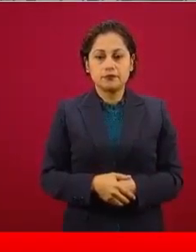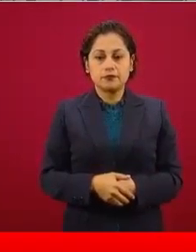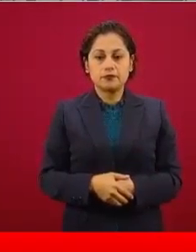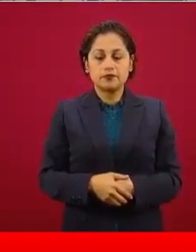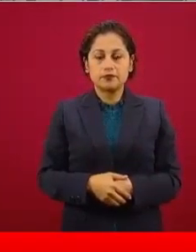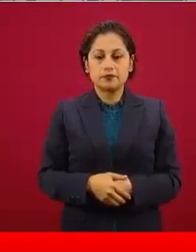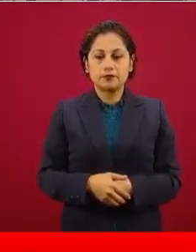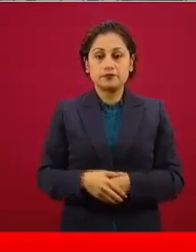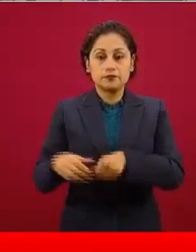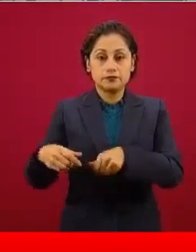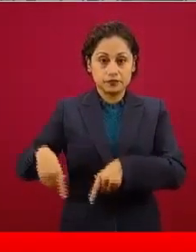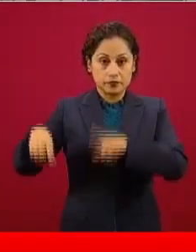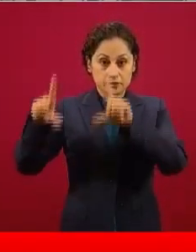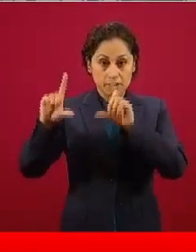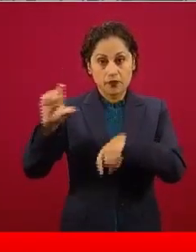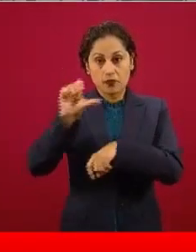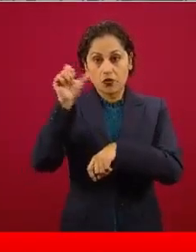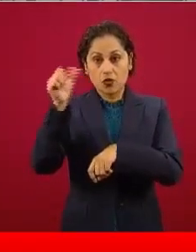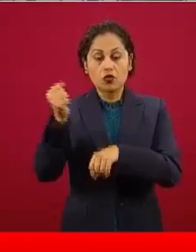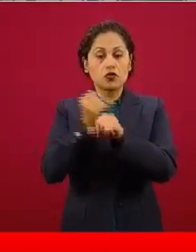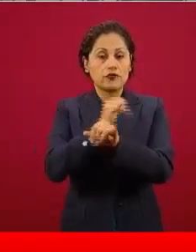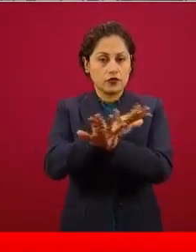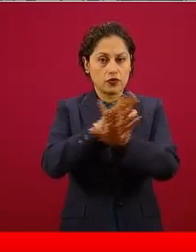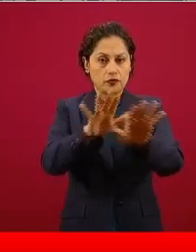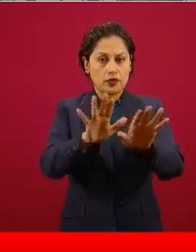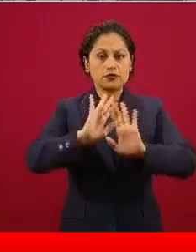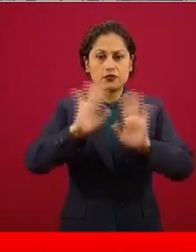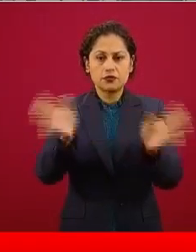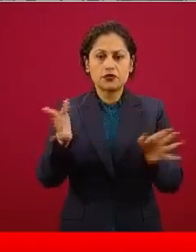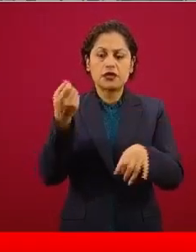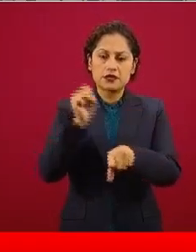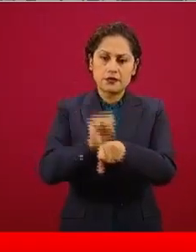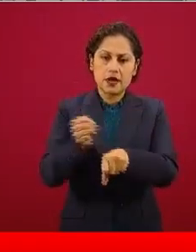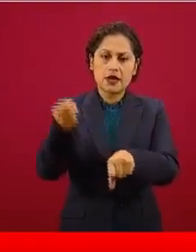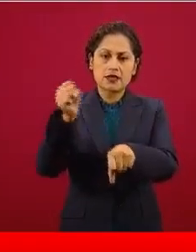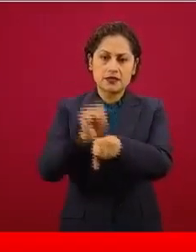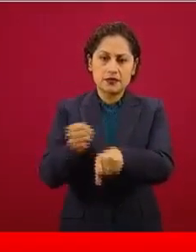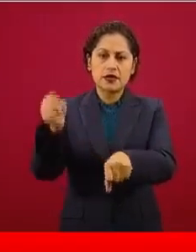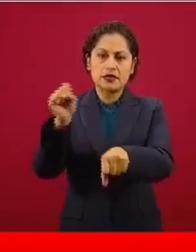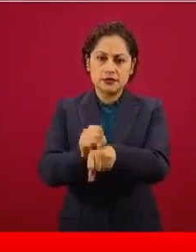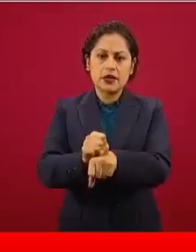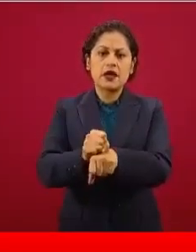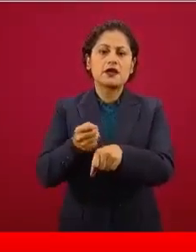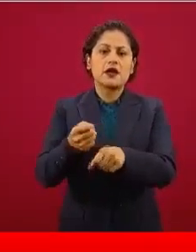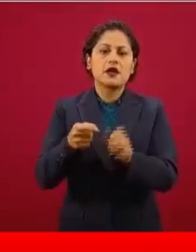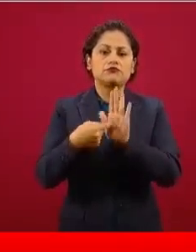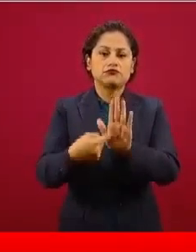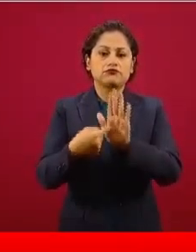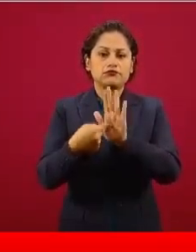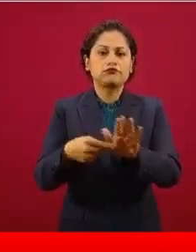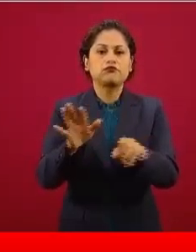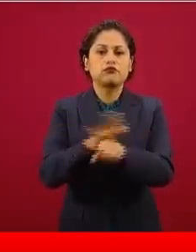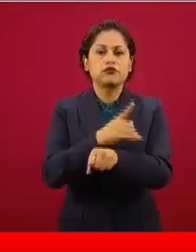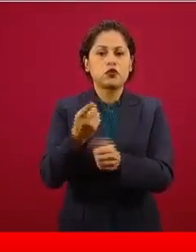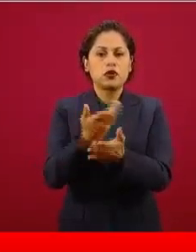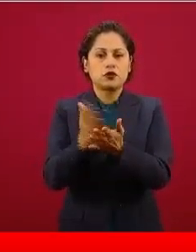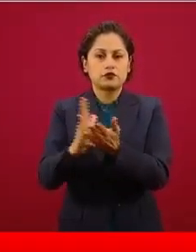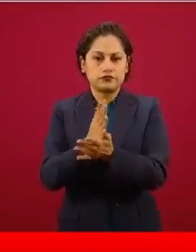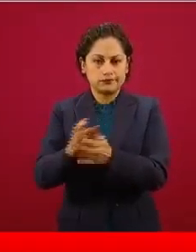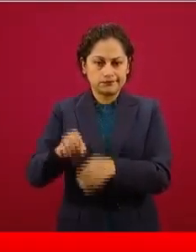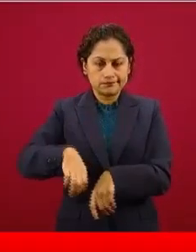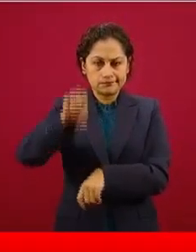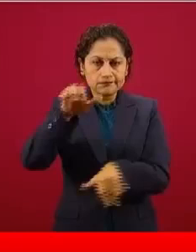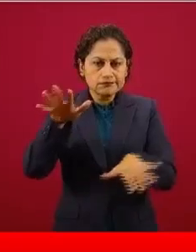Estos son otros datos informativos, ya los pasamos a cada semana porque cambian muy poco, es la distribución de edades y